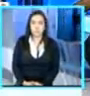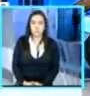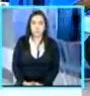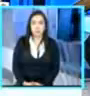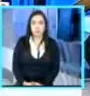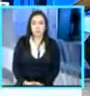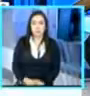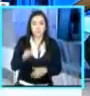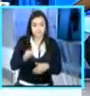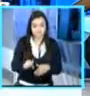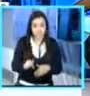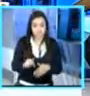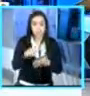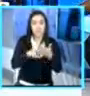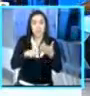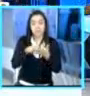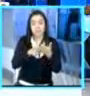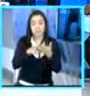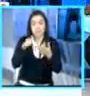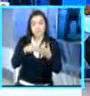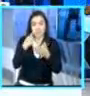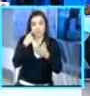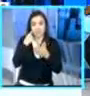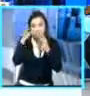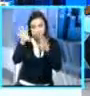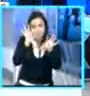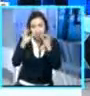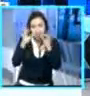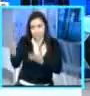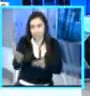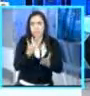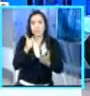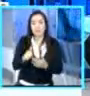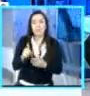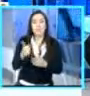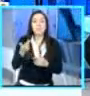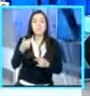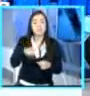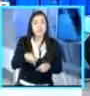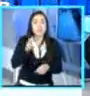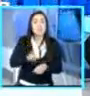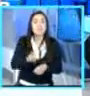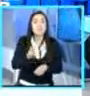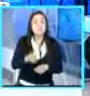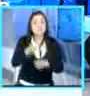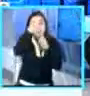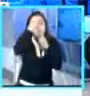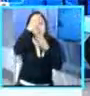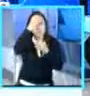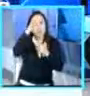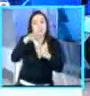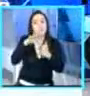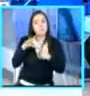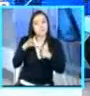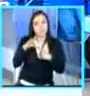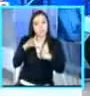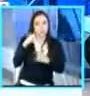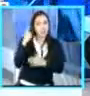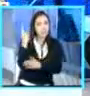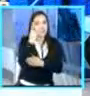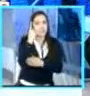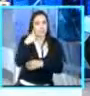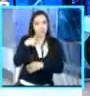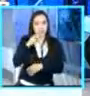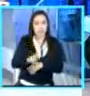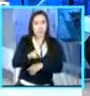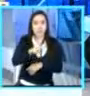Bueno, y tenemos ya a nuestros invitados con nosotros, como les hemos dicho, queremos llevar la información muy importante para que usted pueda tomar este tiempo en